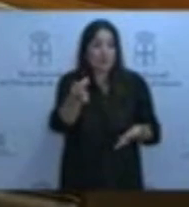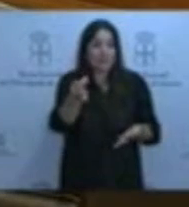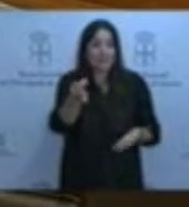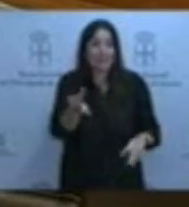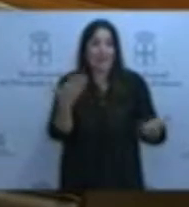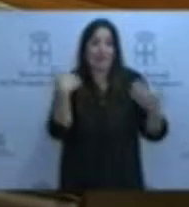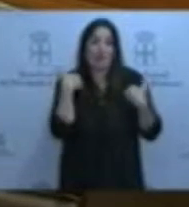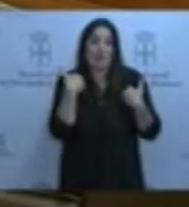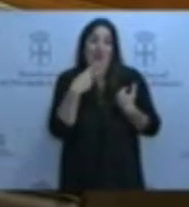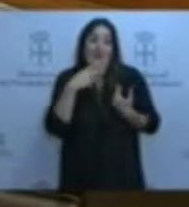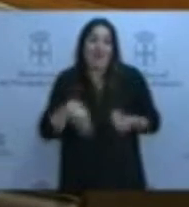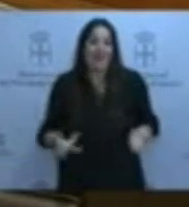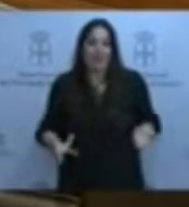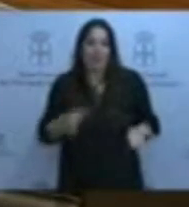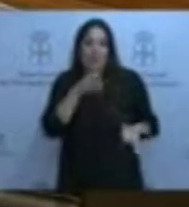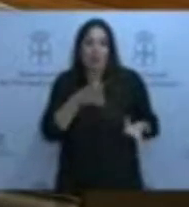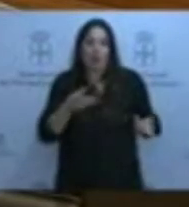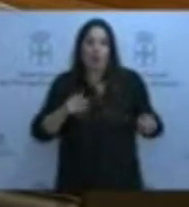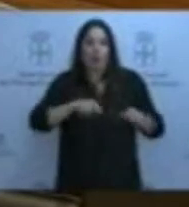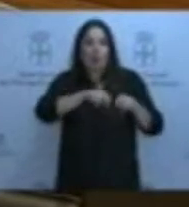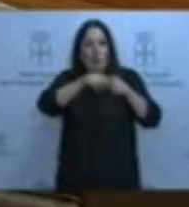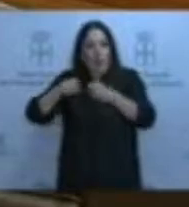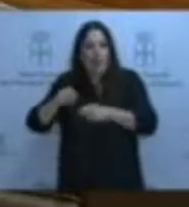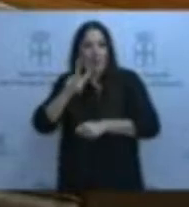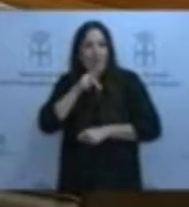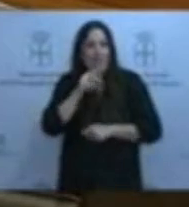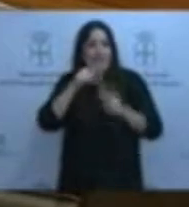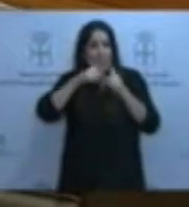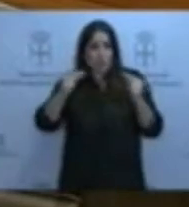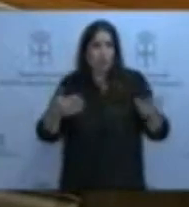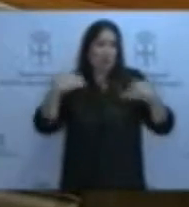responsable de tanta ruina en Valdés y en Asturias?